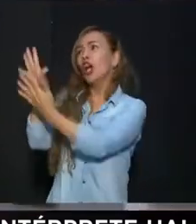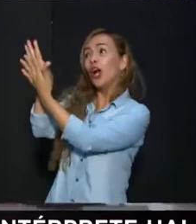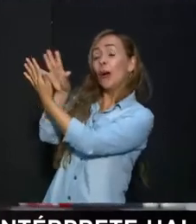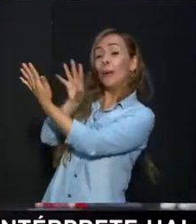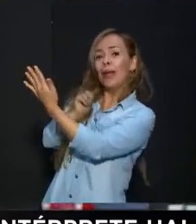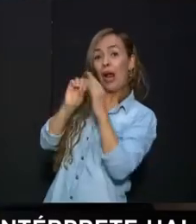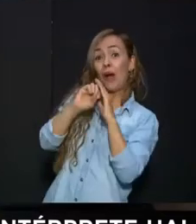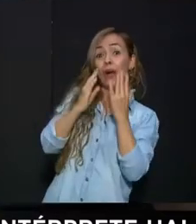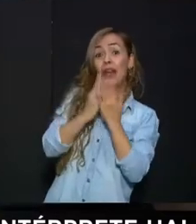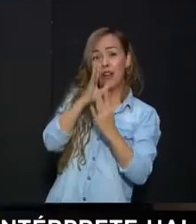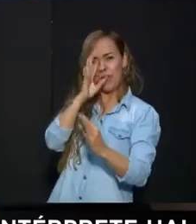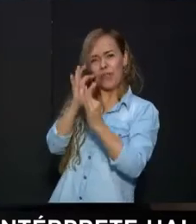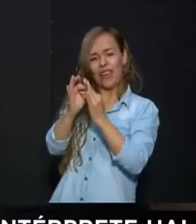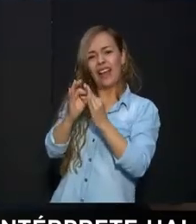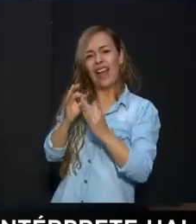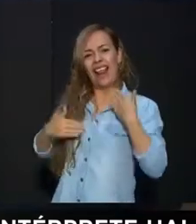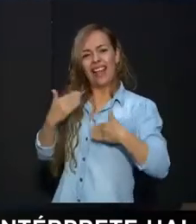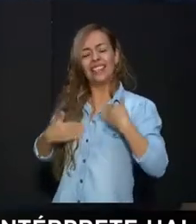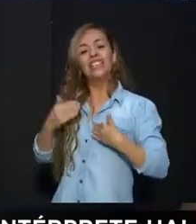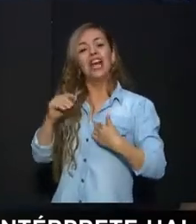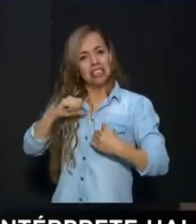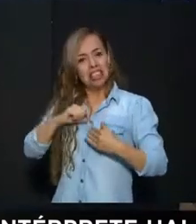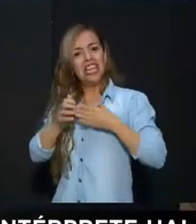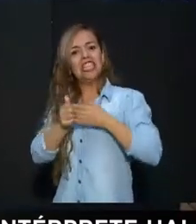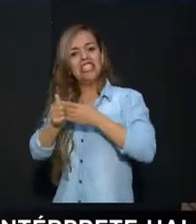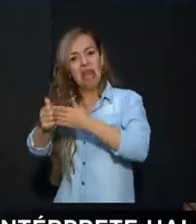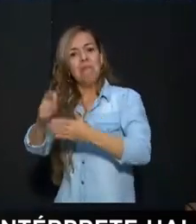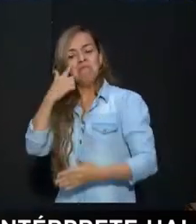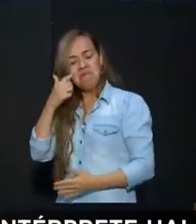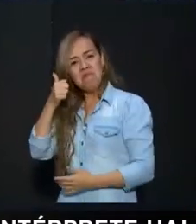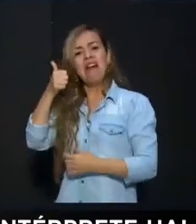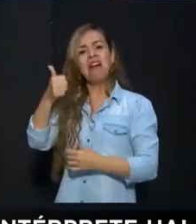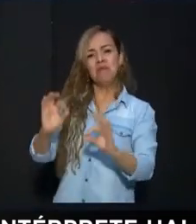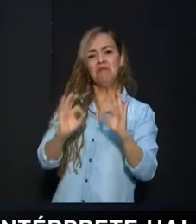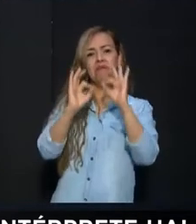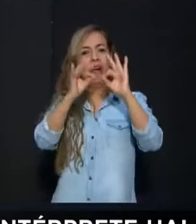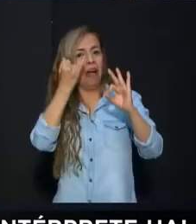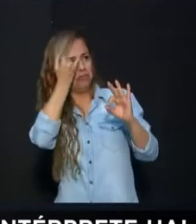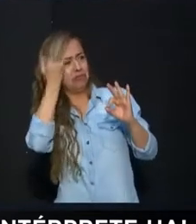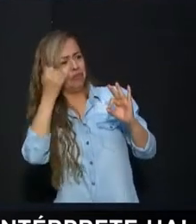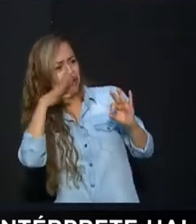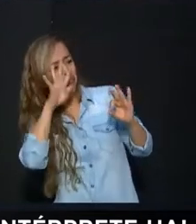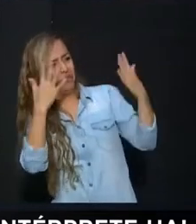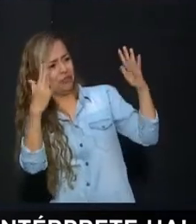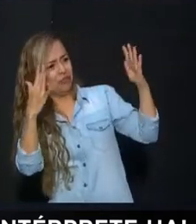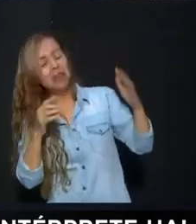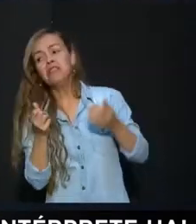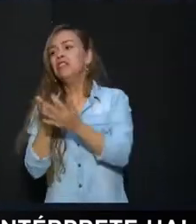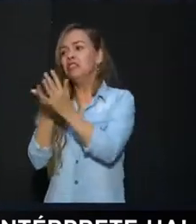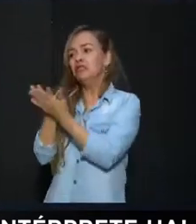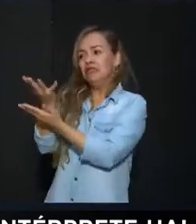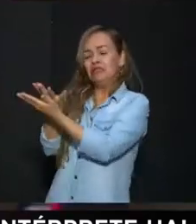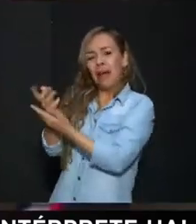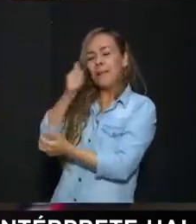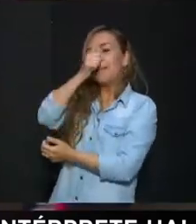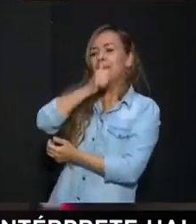alegría Que en vez de talleres Él dice que tiene guías Me parece muy bien Y a Laura la comento Tengan paciencia Exploren